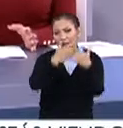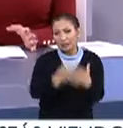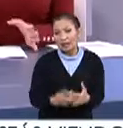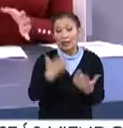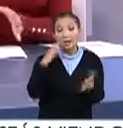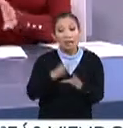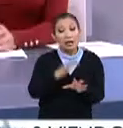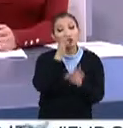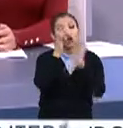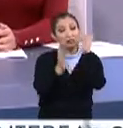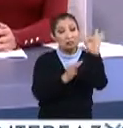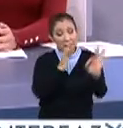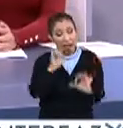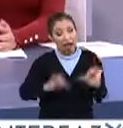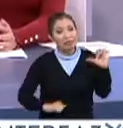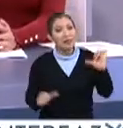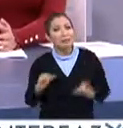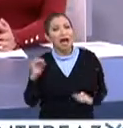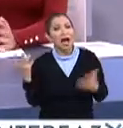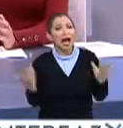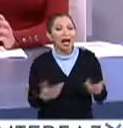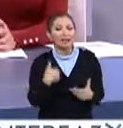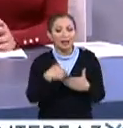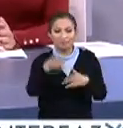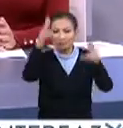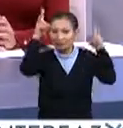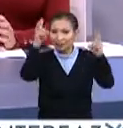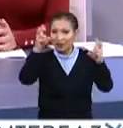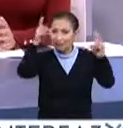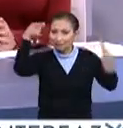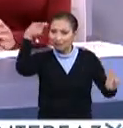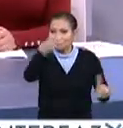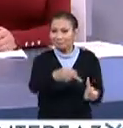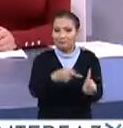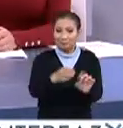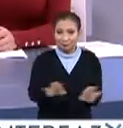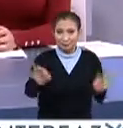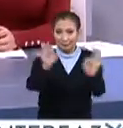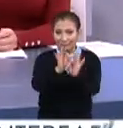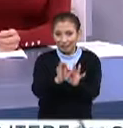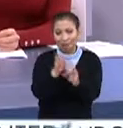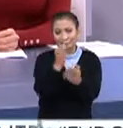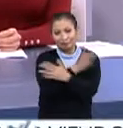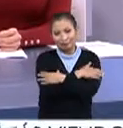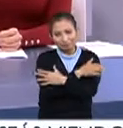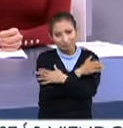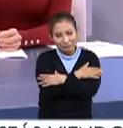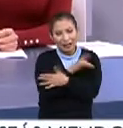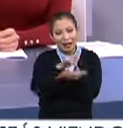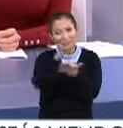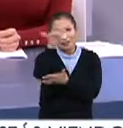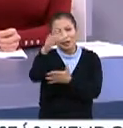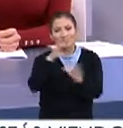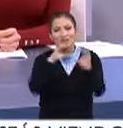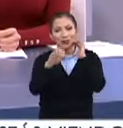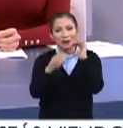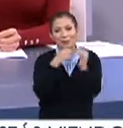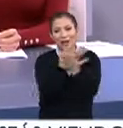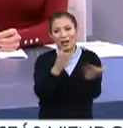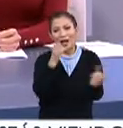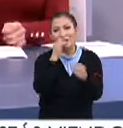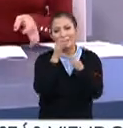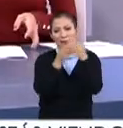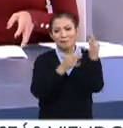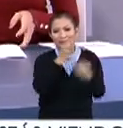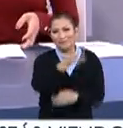sobre todas las noticias y las actividades que realicen respecto a este muy, muy relevante tema. Le mandamos un fuerte abrazo y gracias por esta comunicación para la agencia